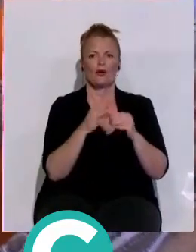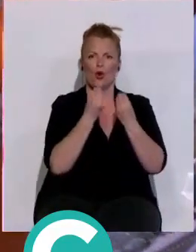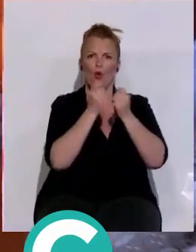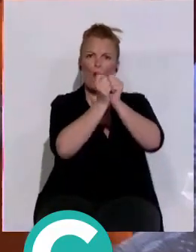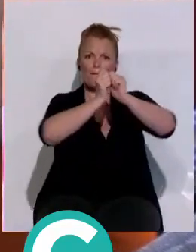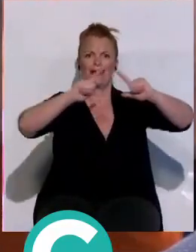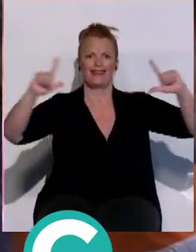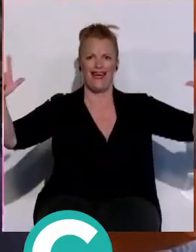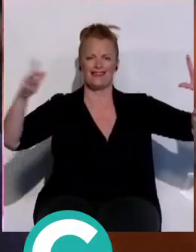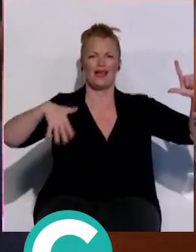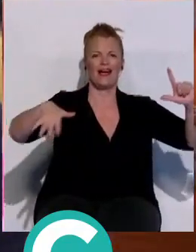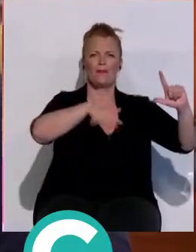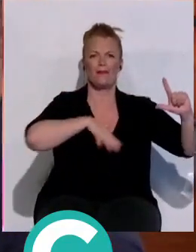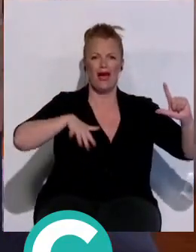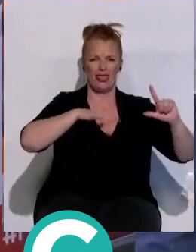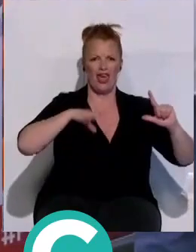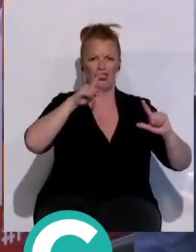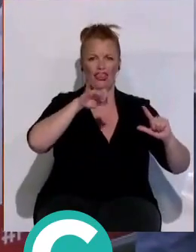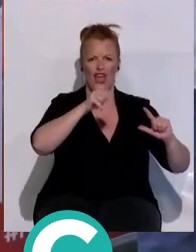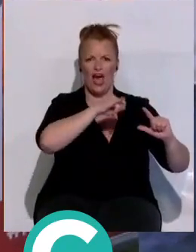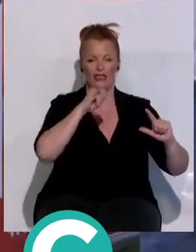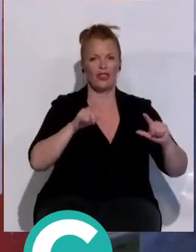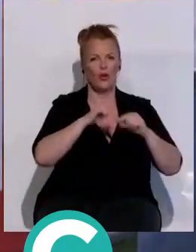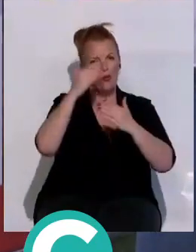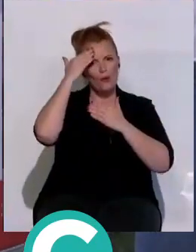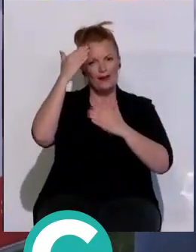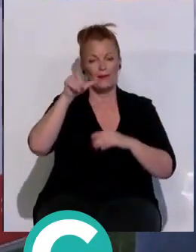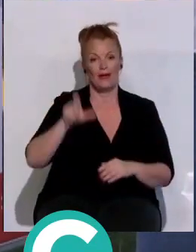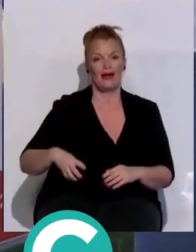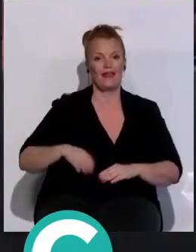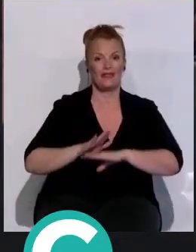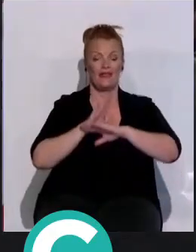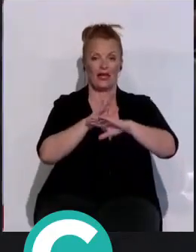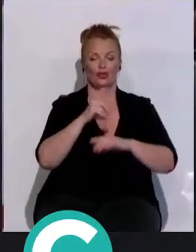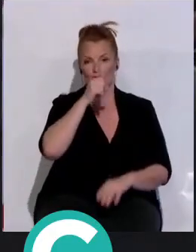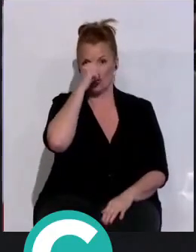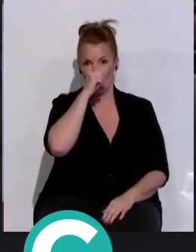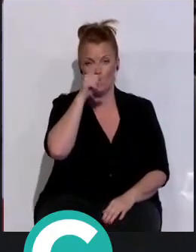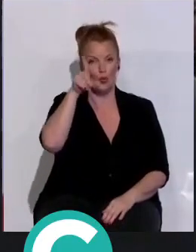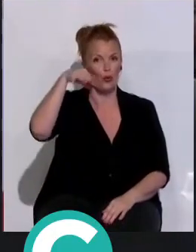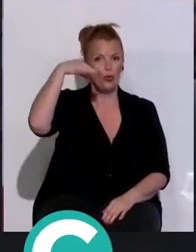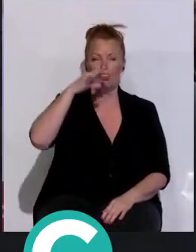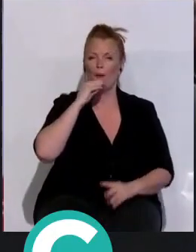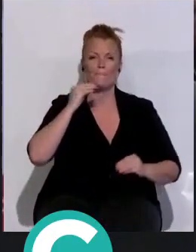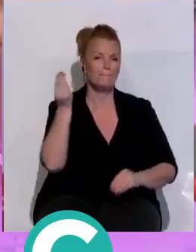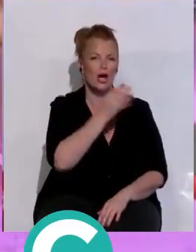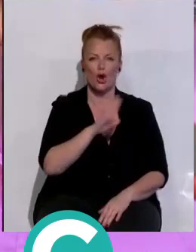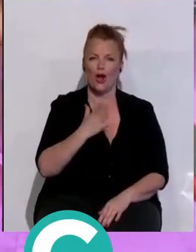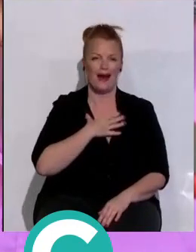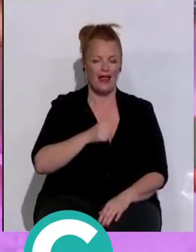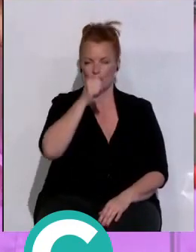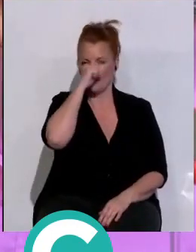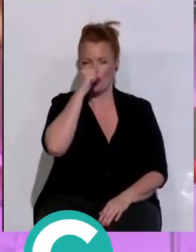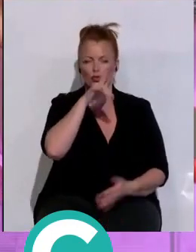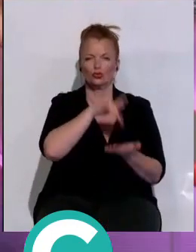homenaje, como señaló el candidato socialista Óscar Torres, al único y mejor alcalde socialista que ha tenido Cádiz. Que teníamos